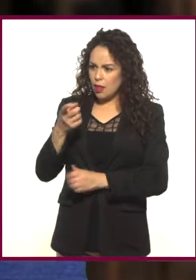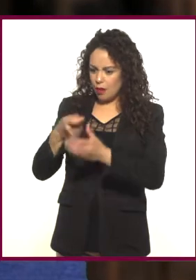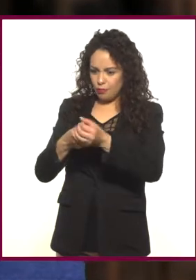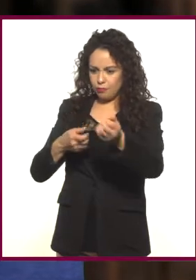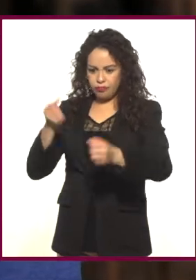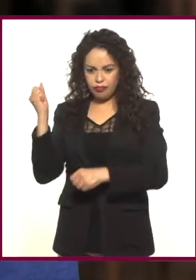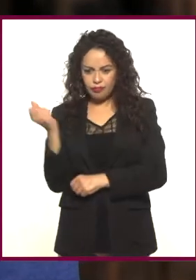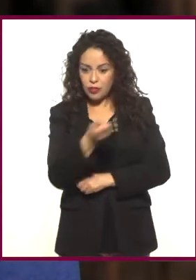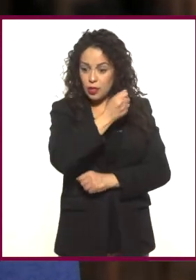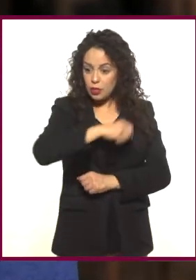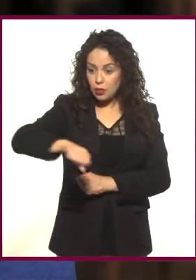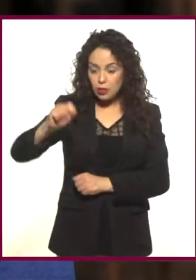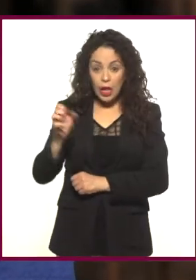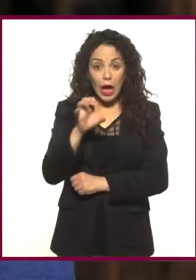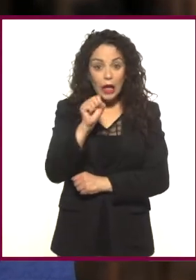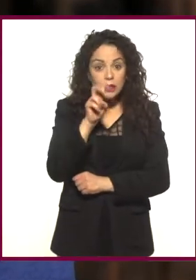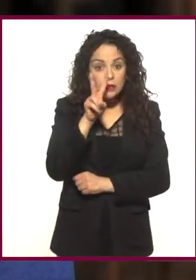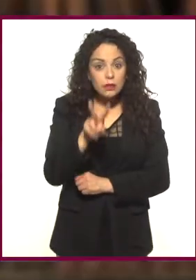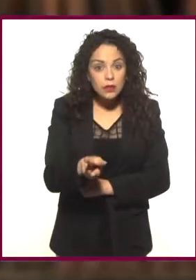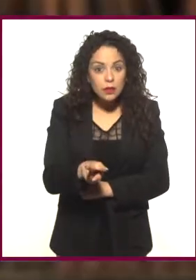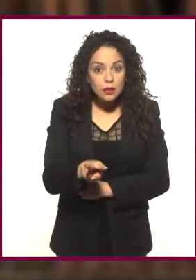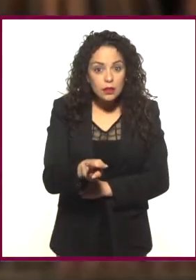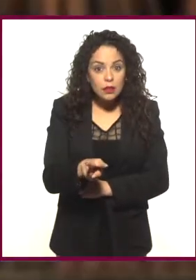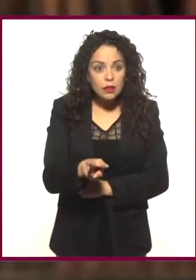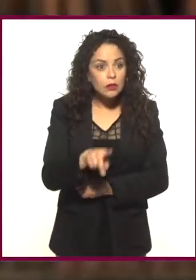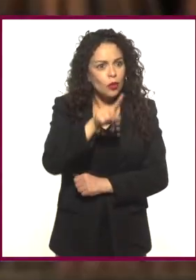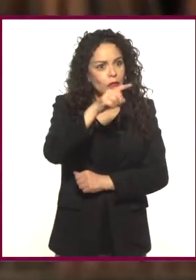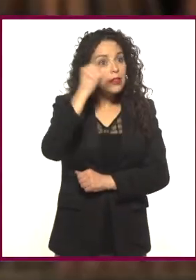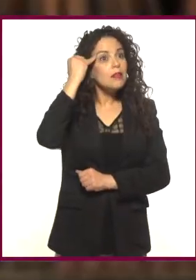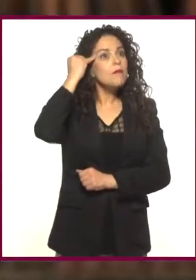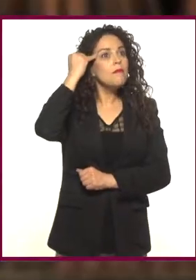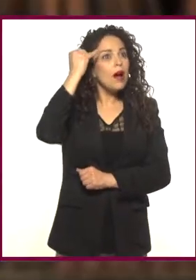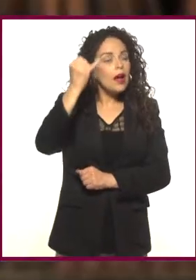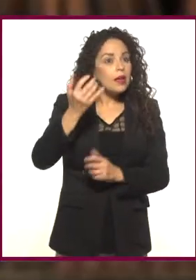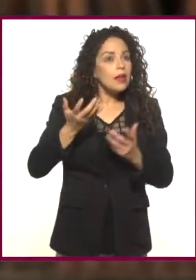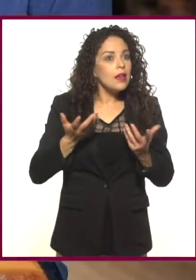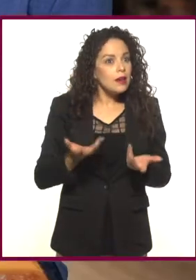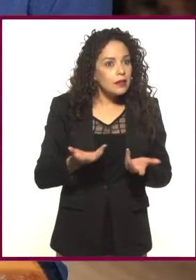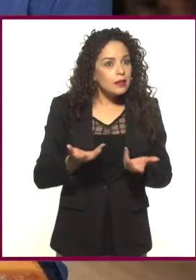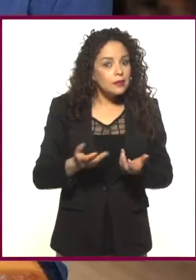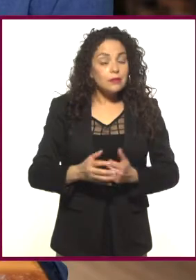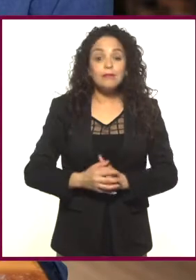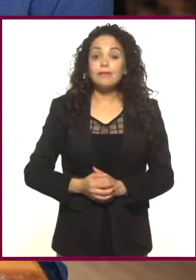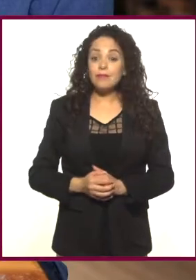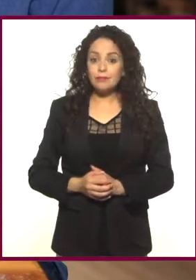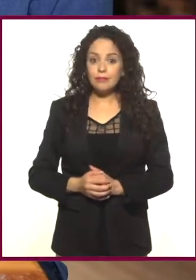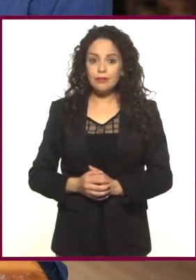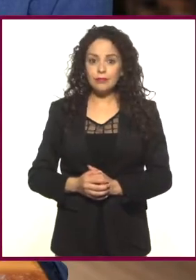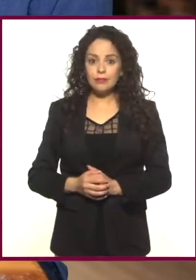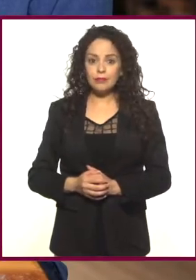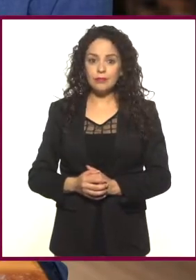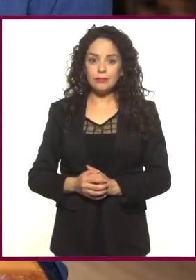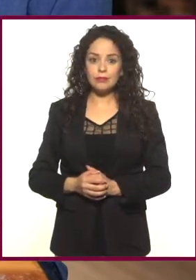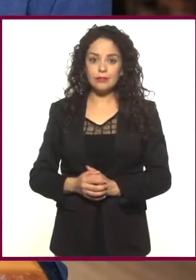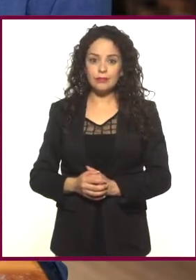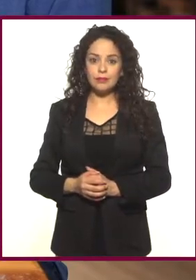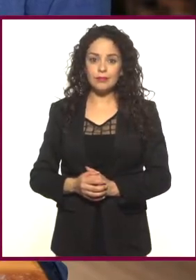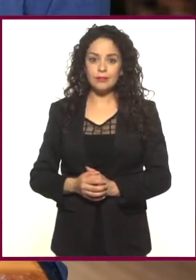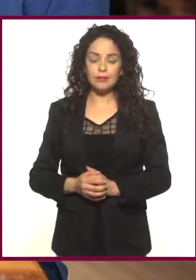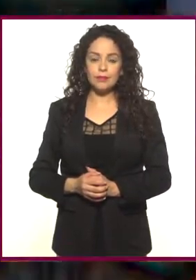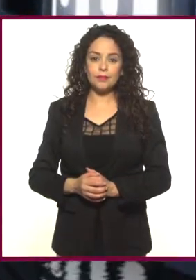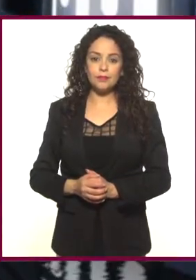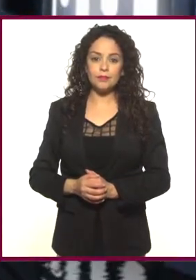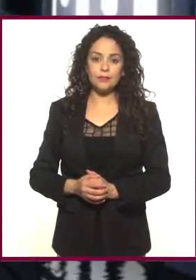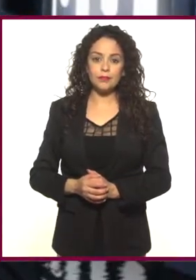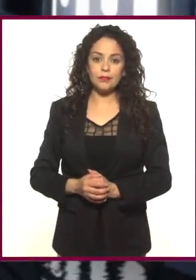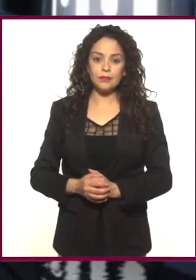las espadas láser son reales? ¿Te imaginas? Zoom. Zoom. Zoom. Zoom.